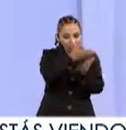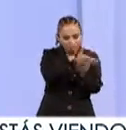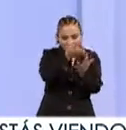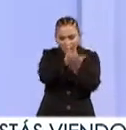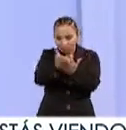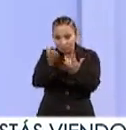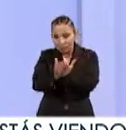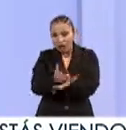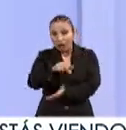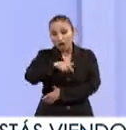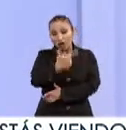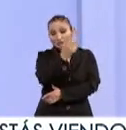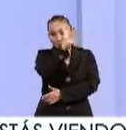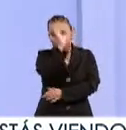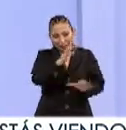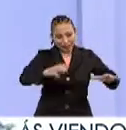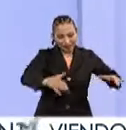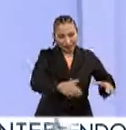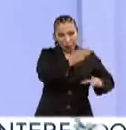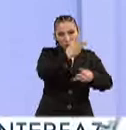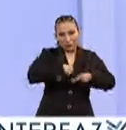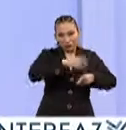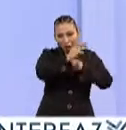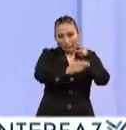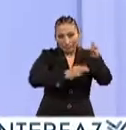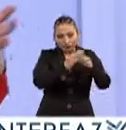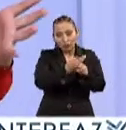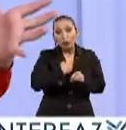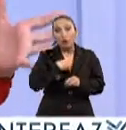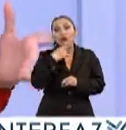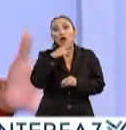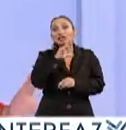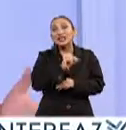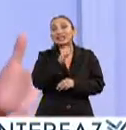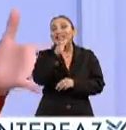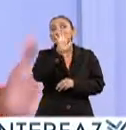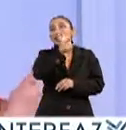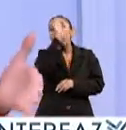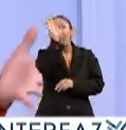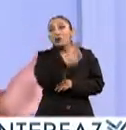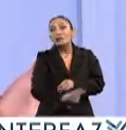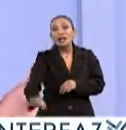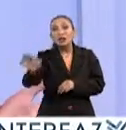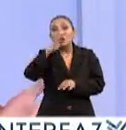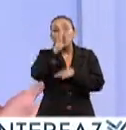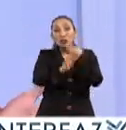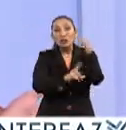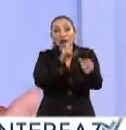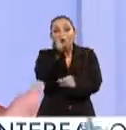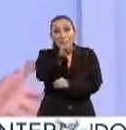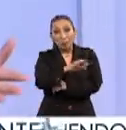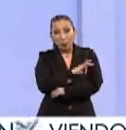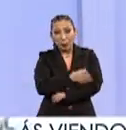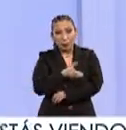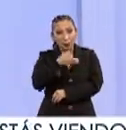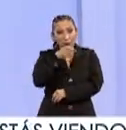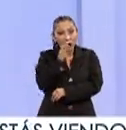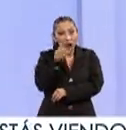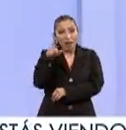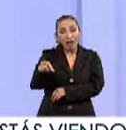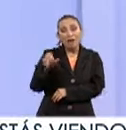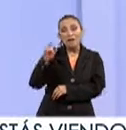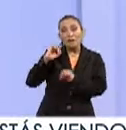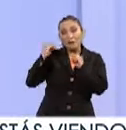Solo el 12% de la población mundial consume el 85% de toda el agua potable. El Foro